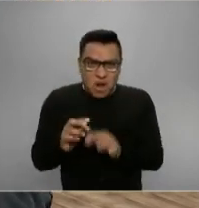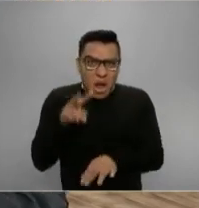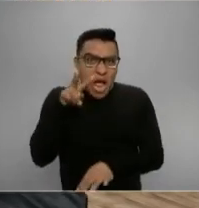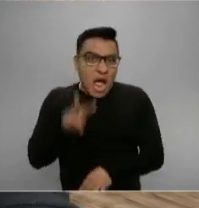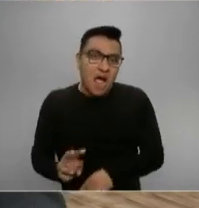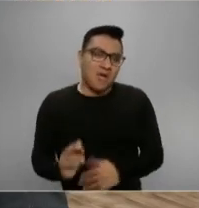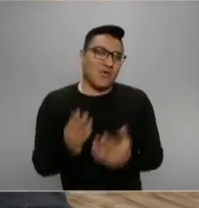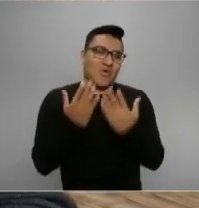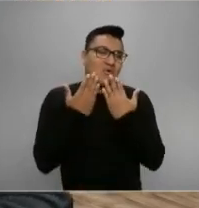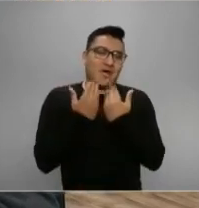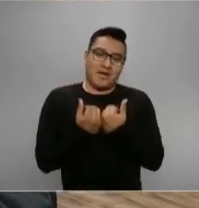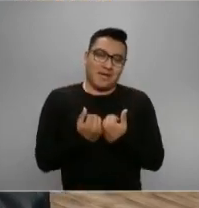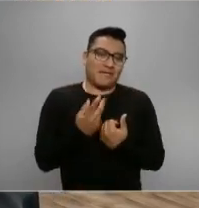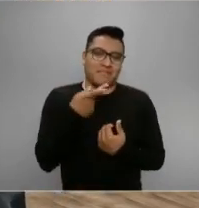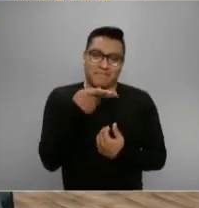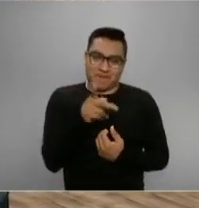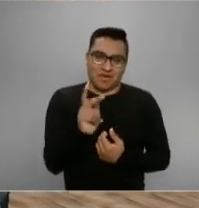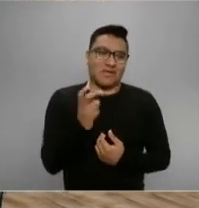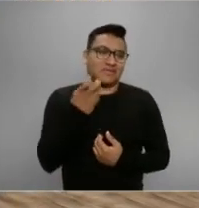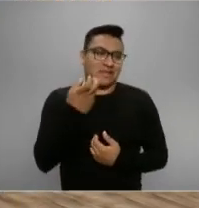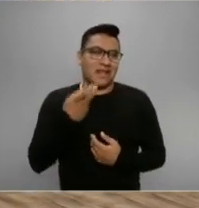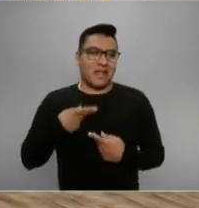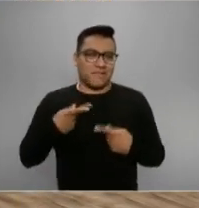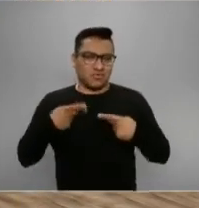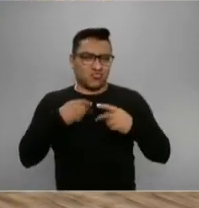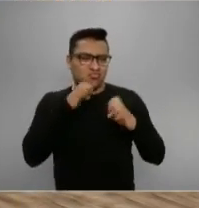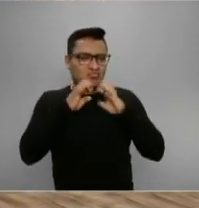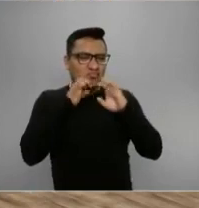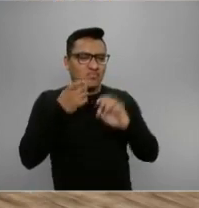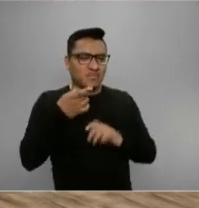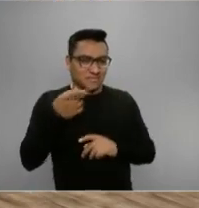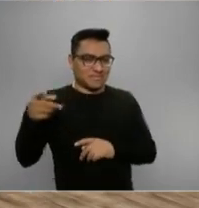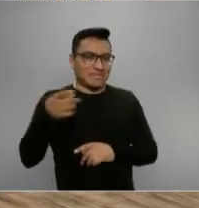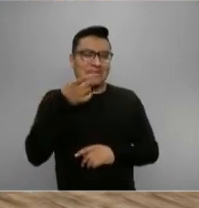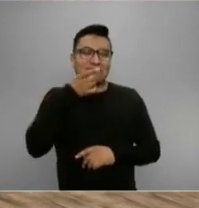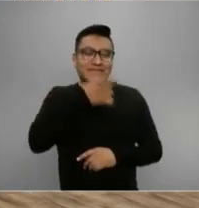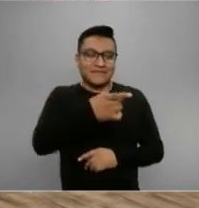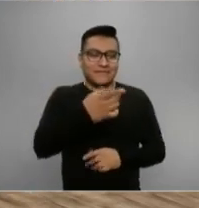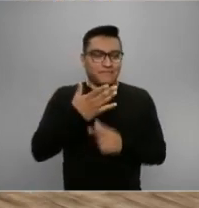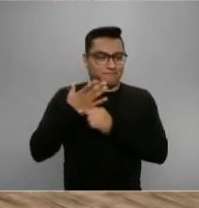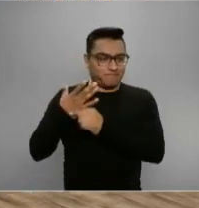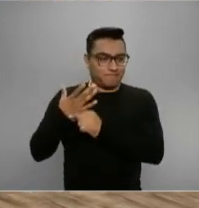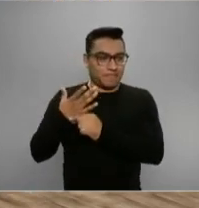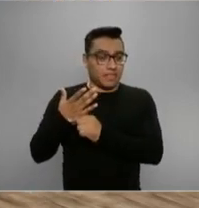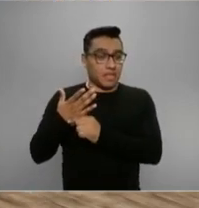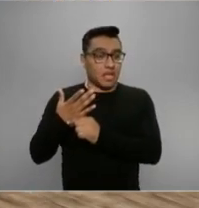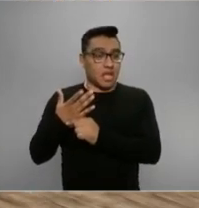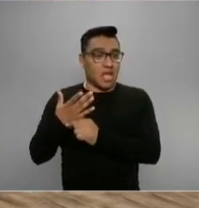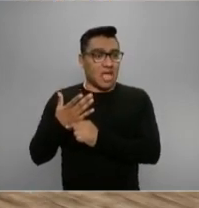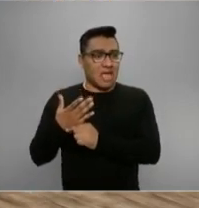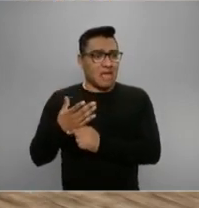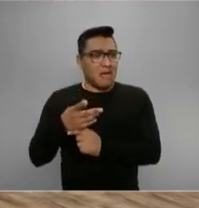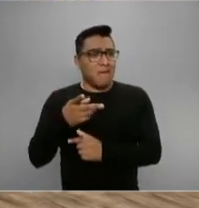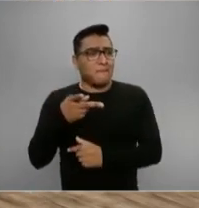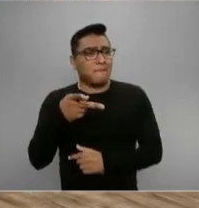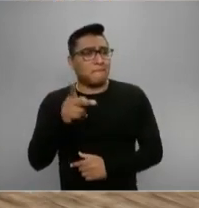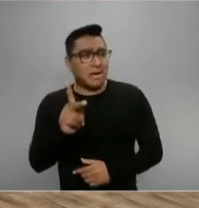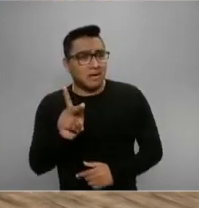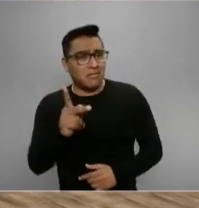del periodista es la siguiente, le dice, entonces, ¿no puede dar un número del